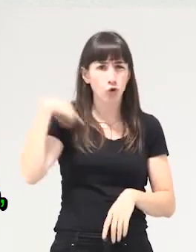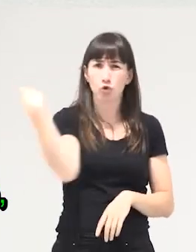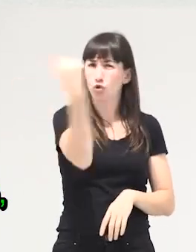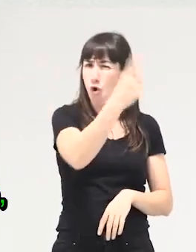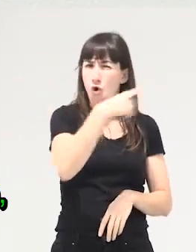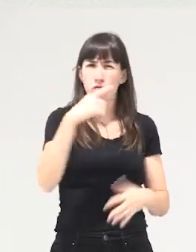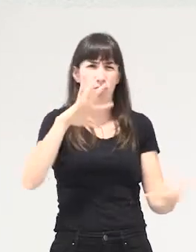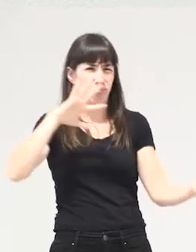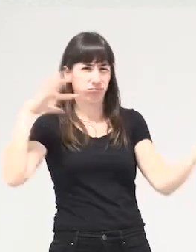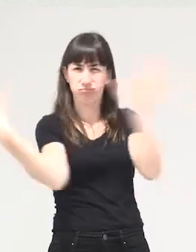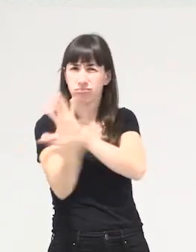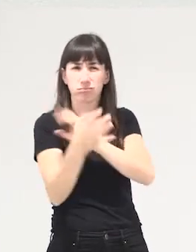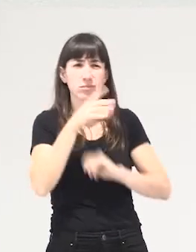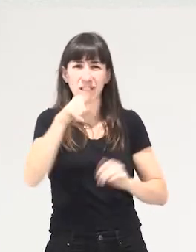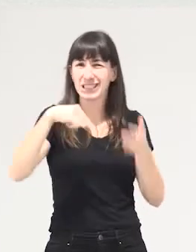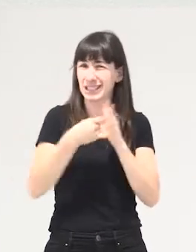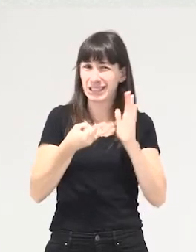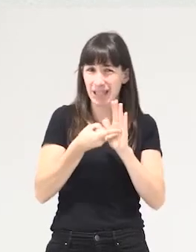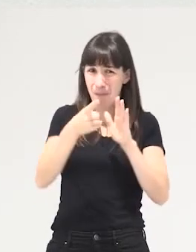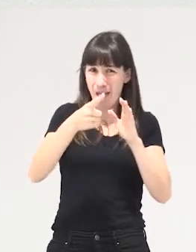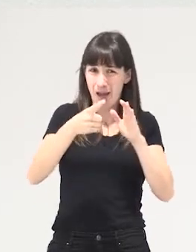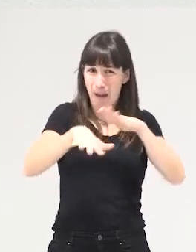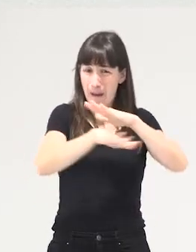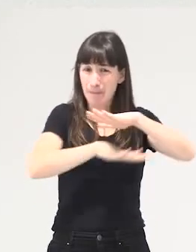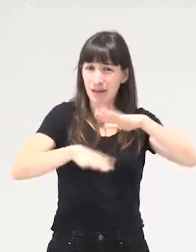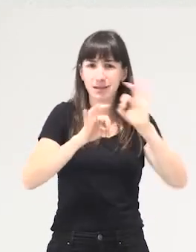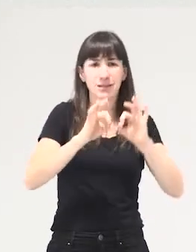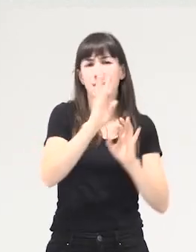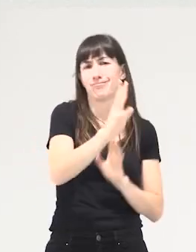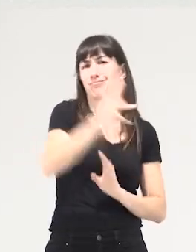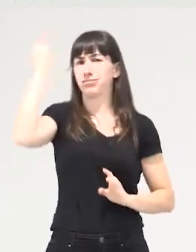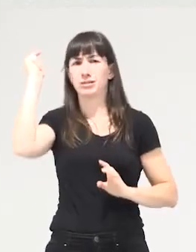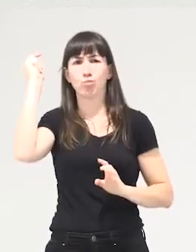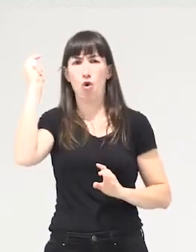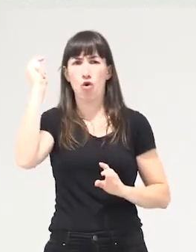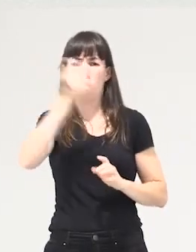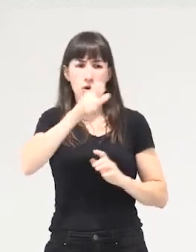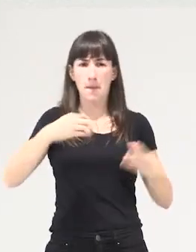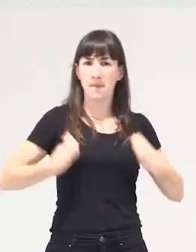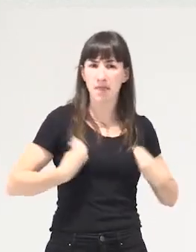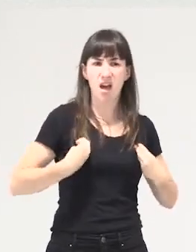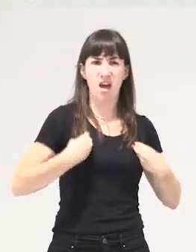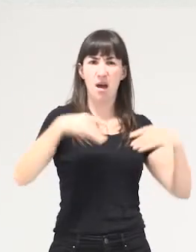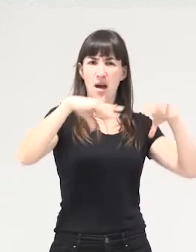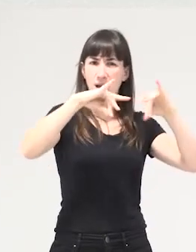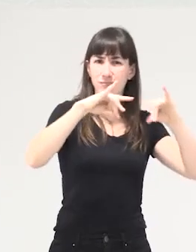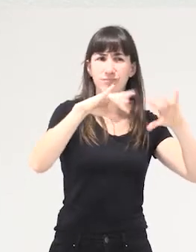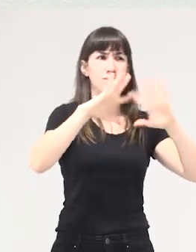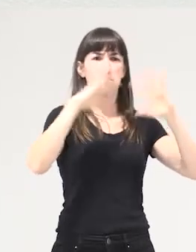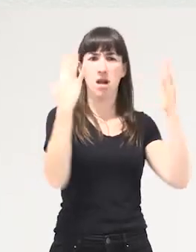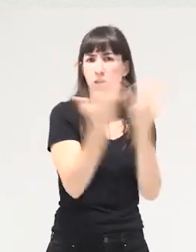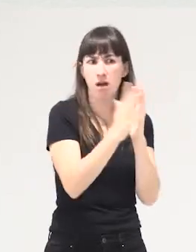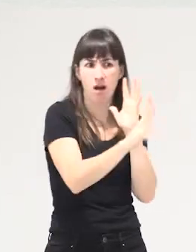patas arriba al sistema porque es un sistema construido sobre el expolio de las vidas de la gente y de la vida del planeta decimos entonces tiene